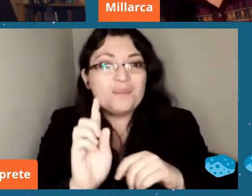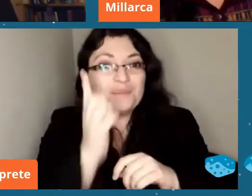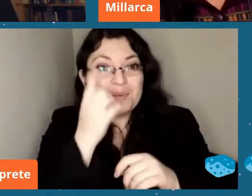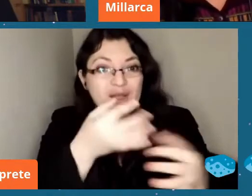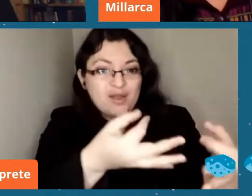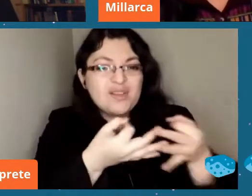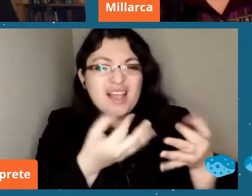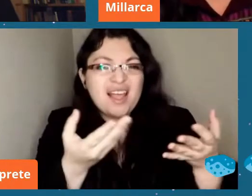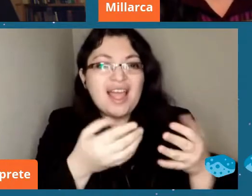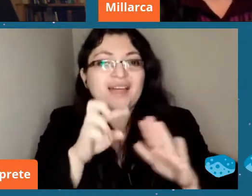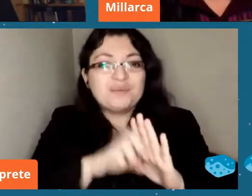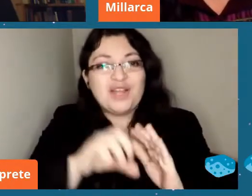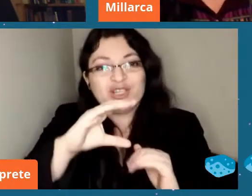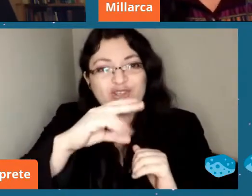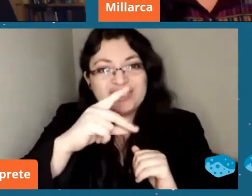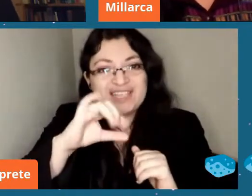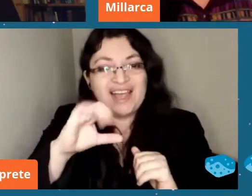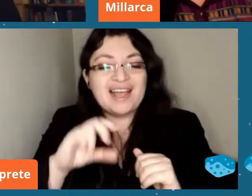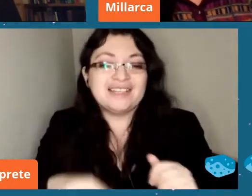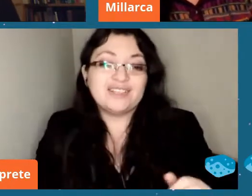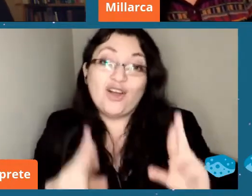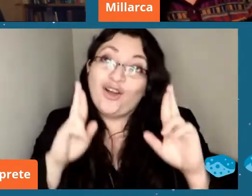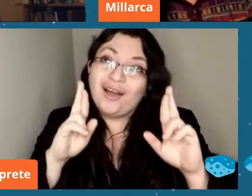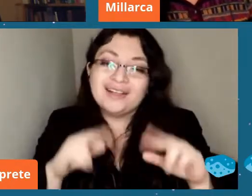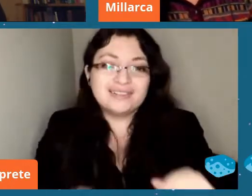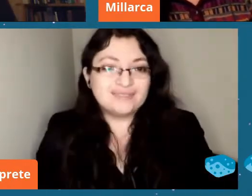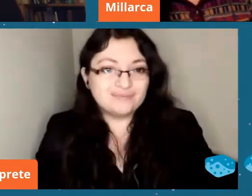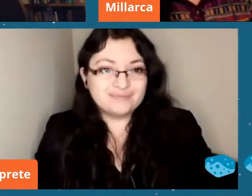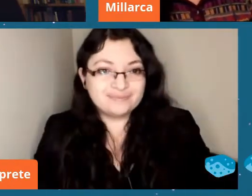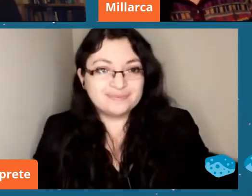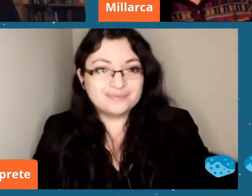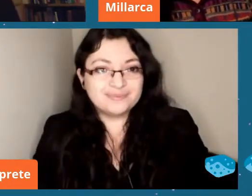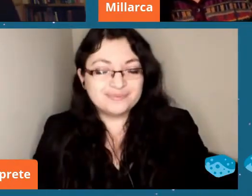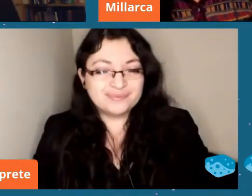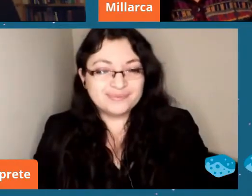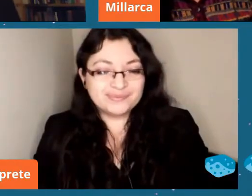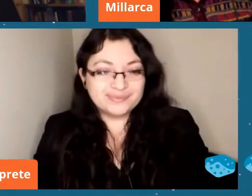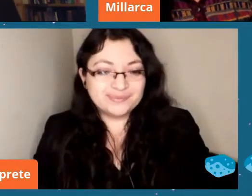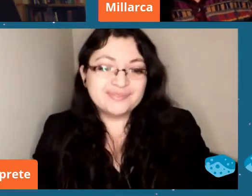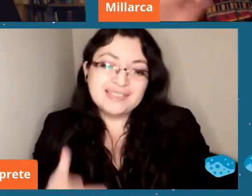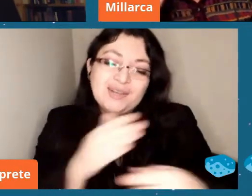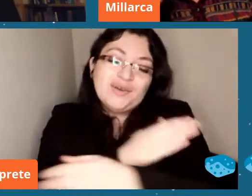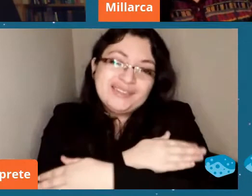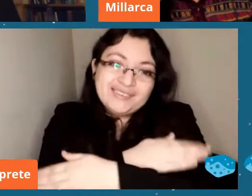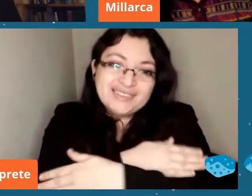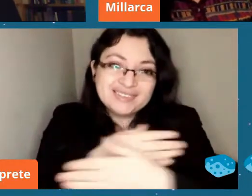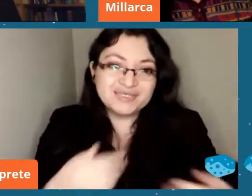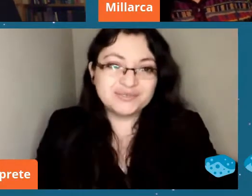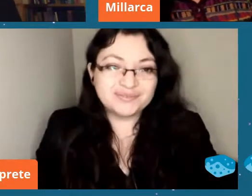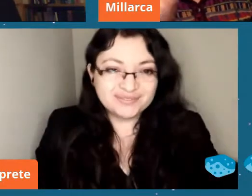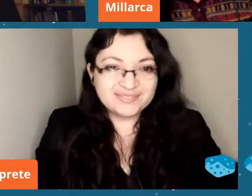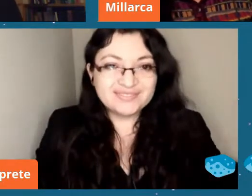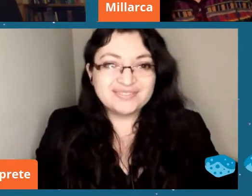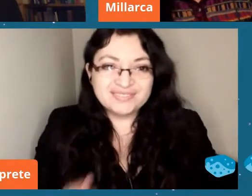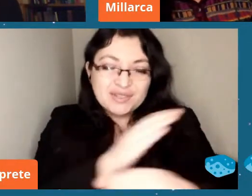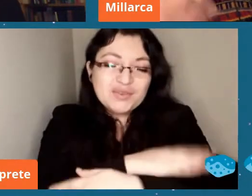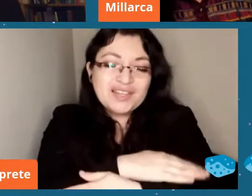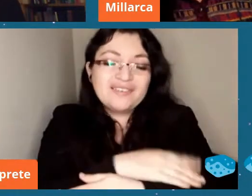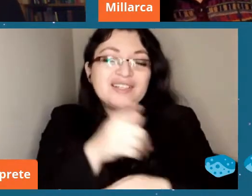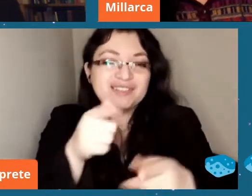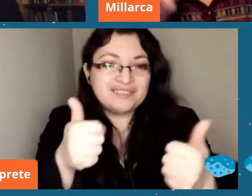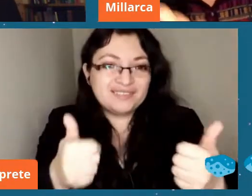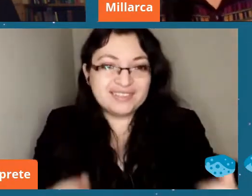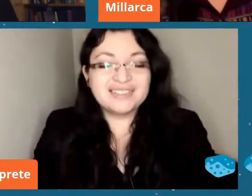Chacán ojalá ojalá un abrazo un abrazo que estén muy bien